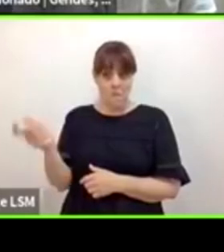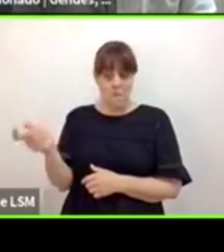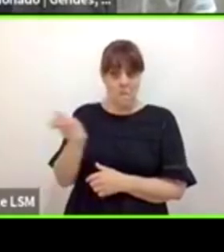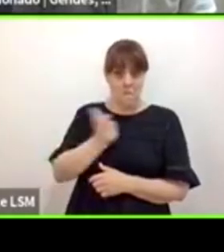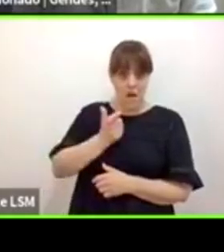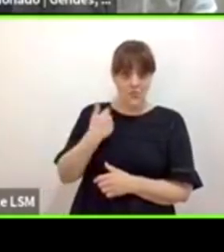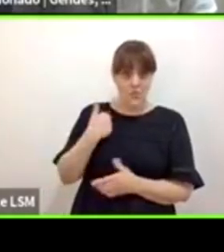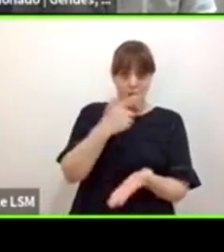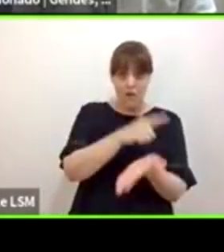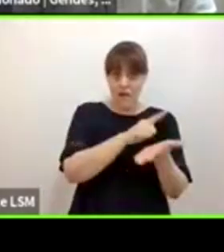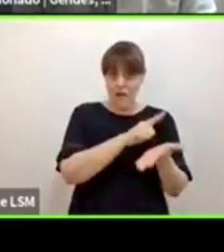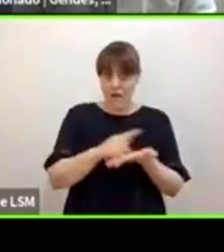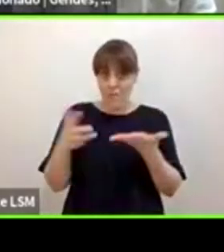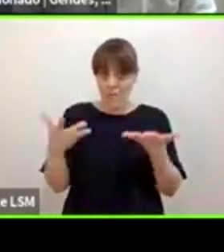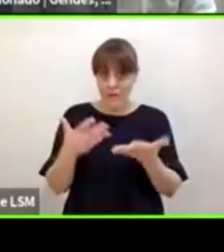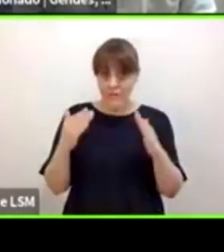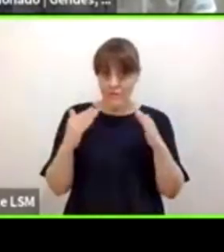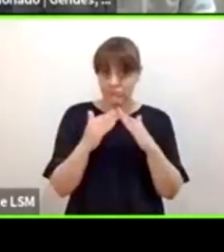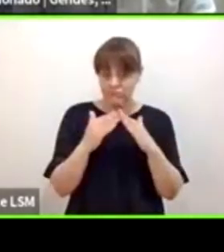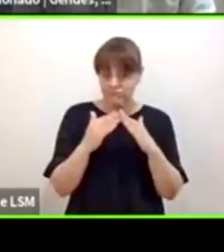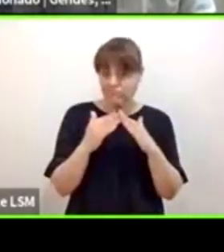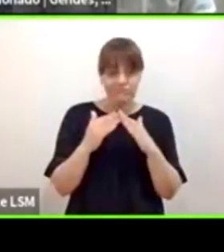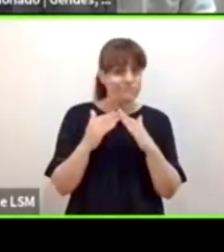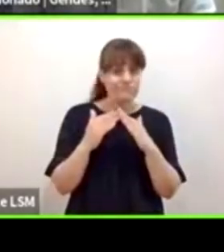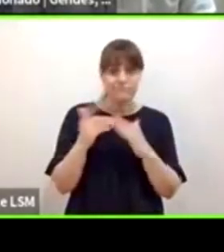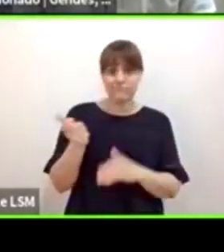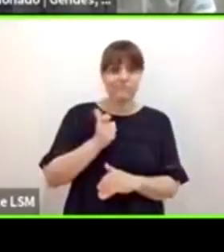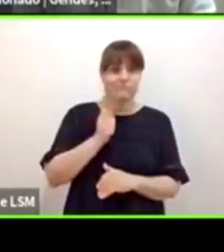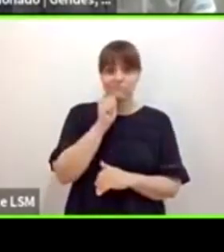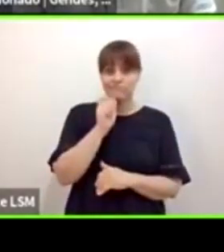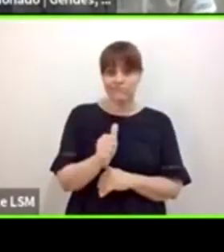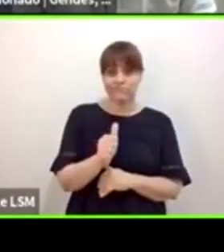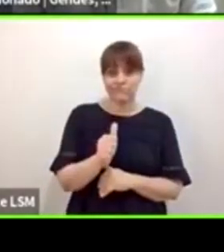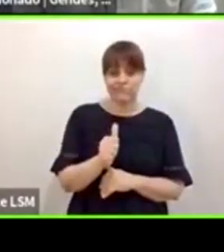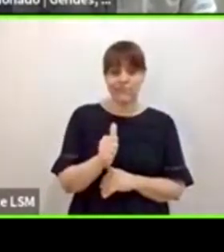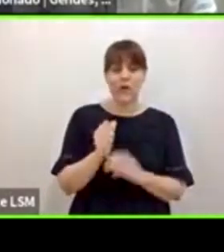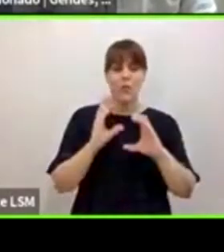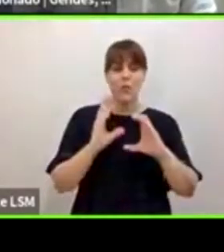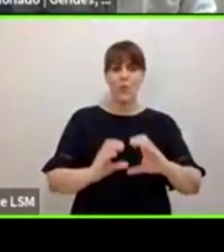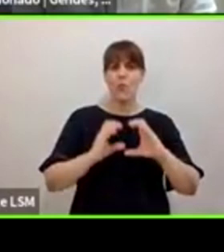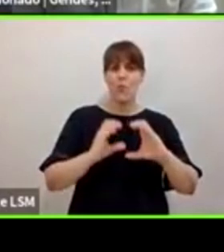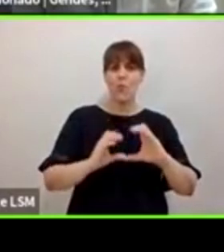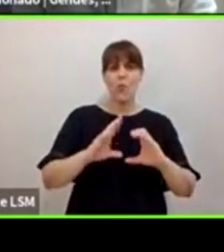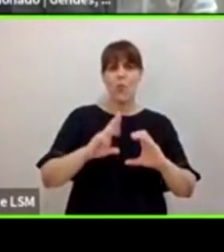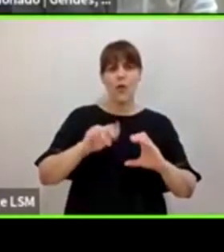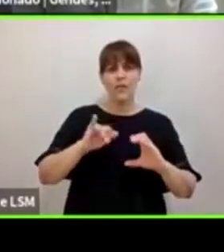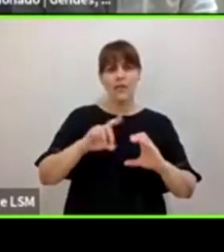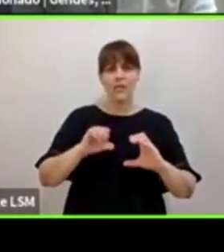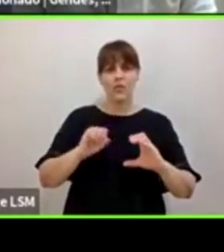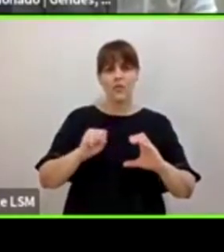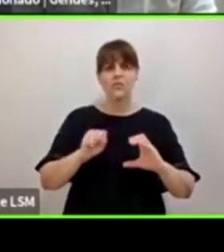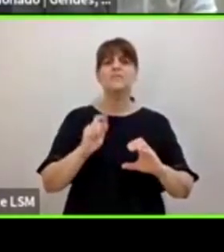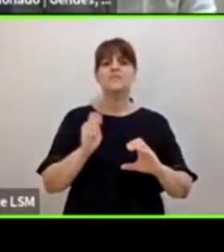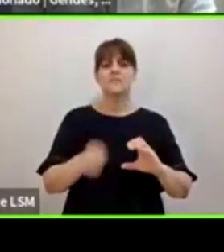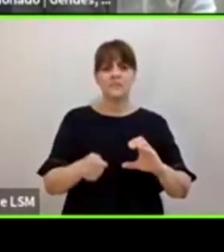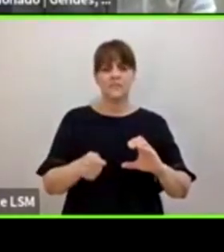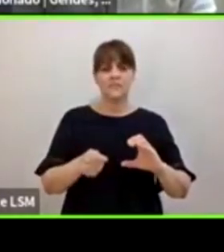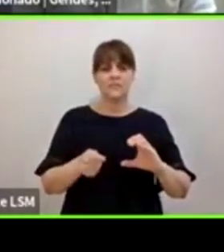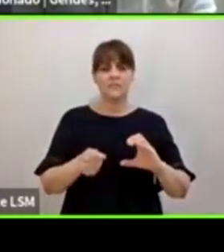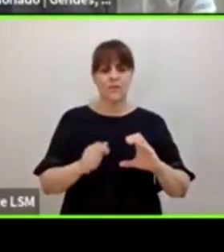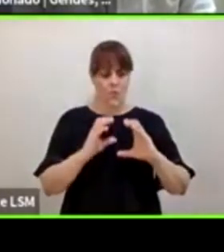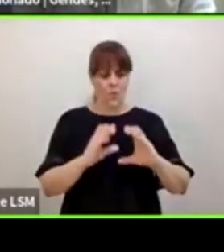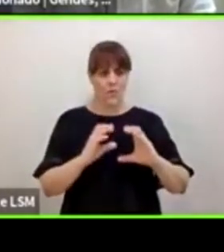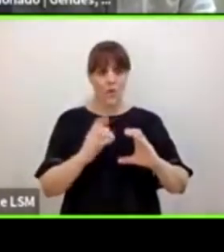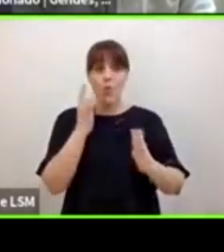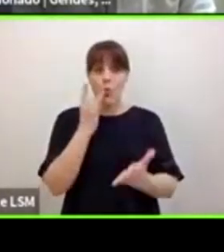decir es que definitivamente cuidados significa no solamente el cuidado